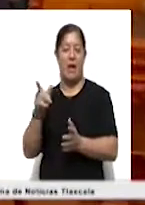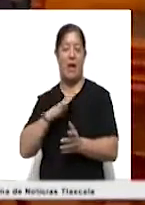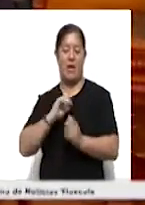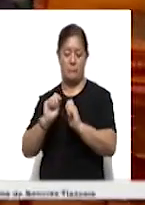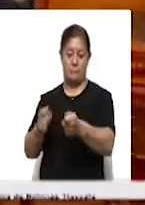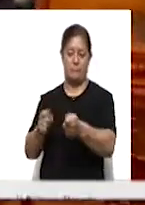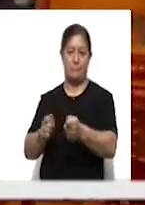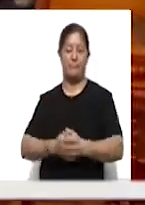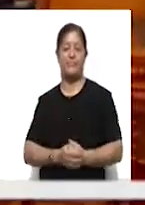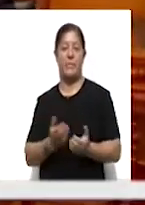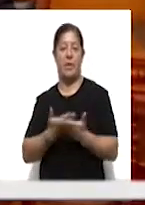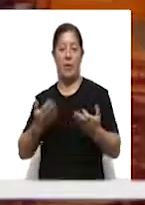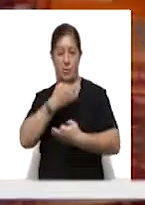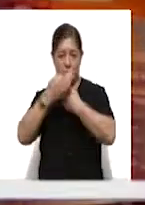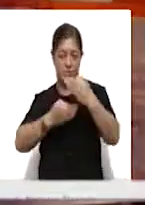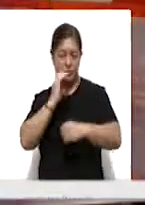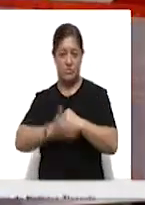redacción, Ahora Noticias.